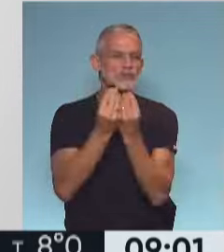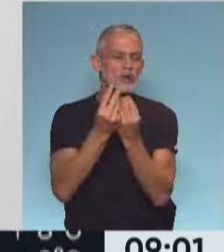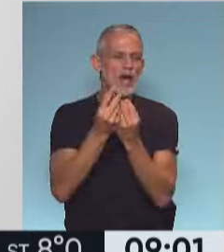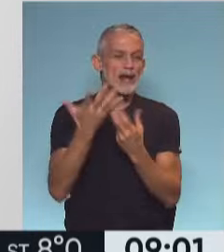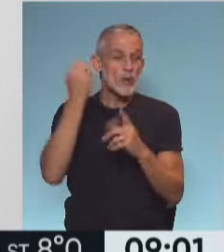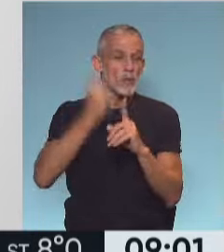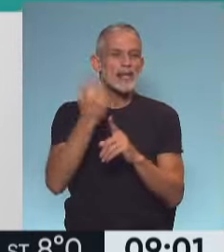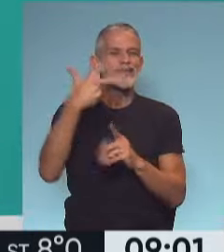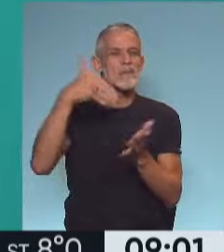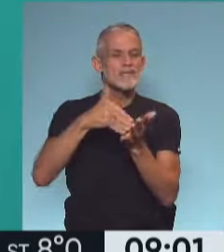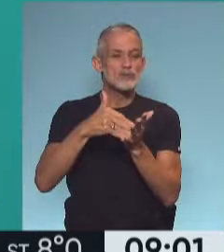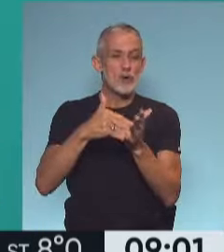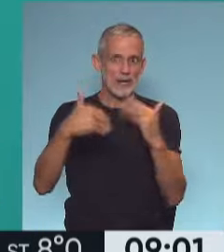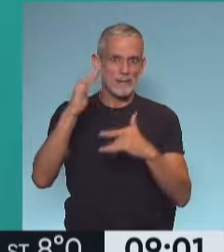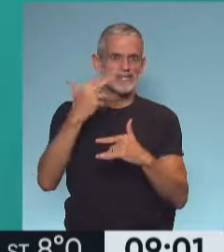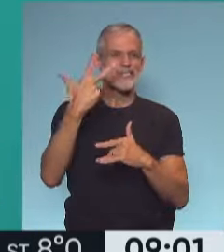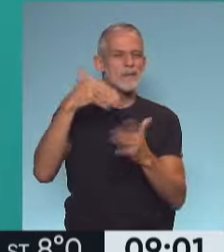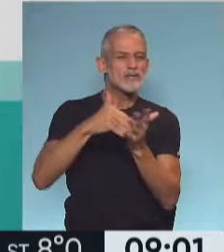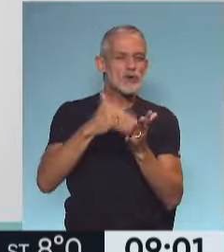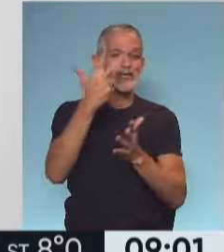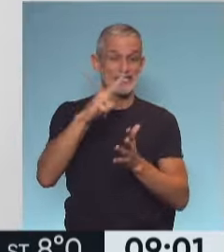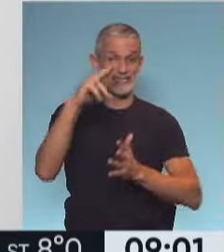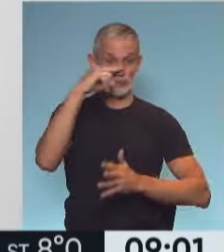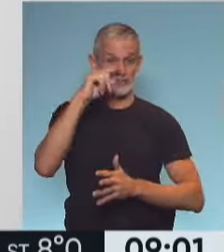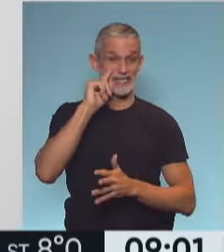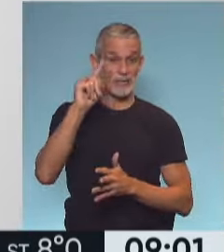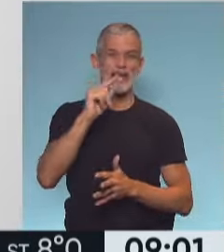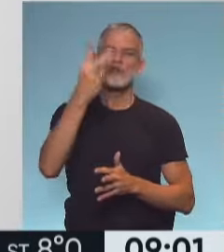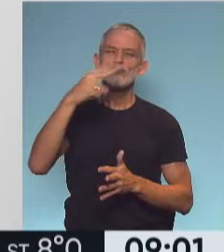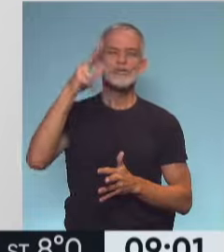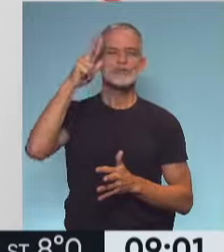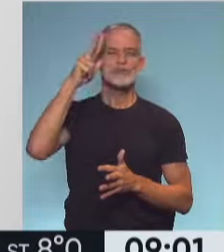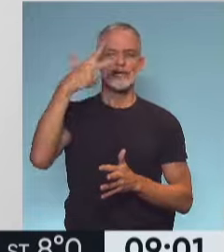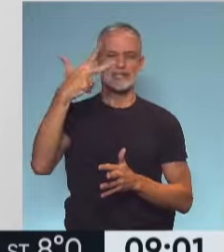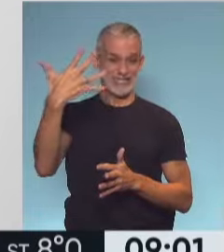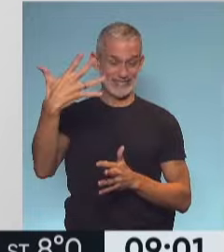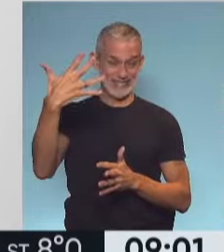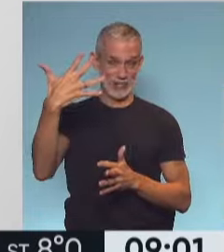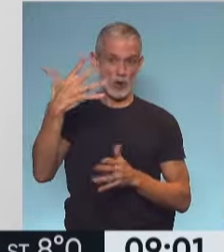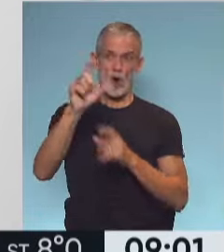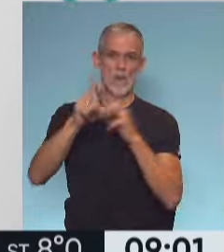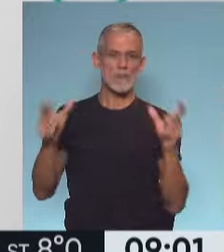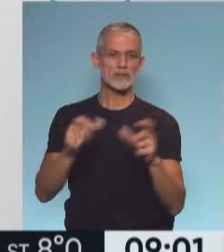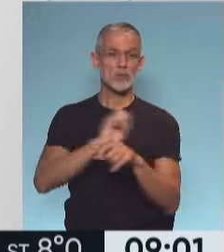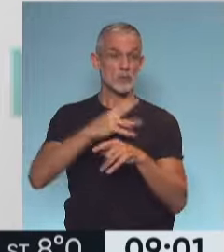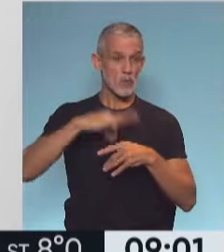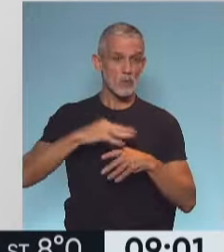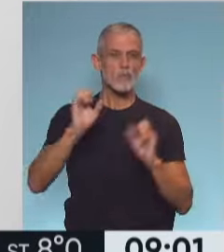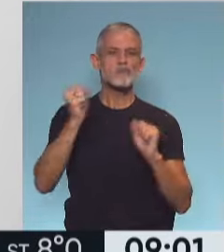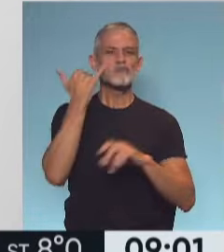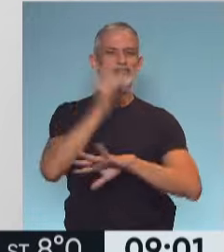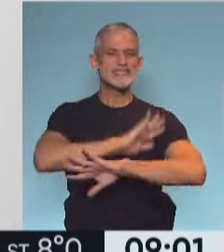el país de más de 3 millones de personas. 3.307.285 personas que están